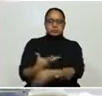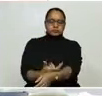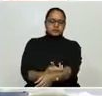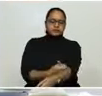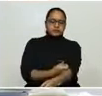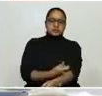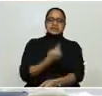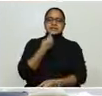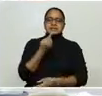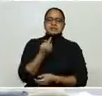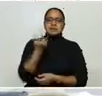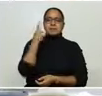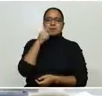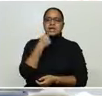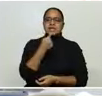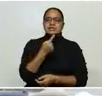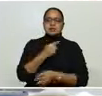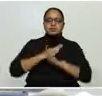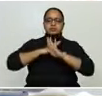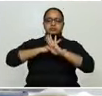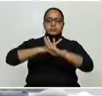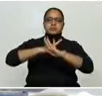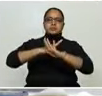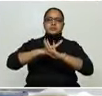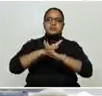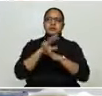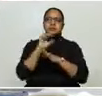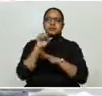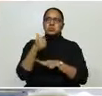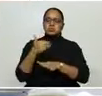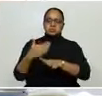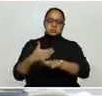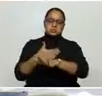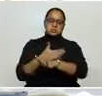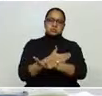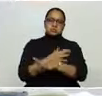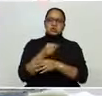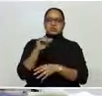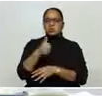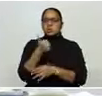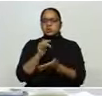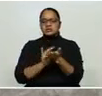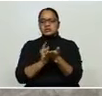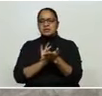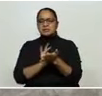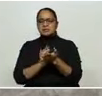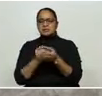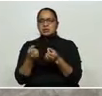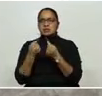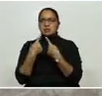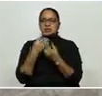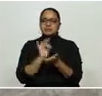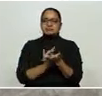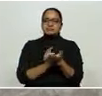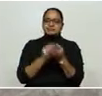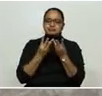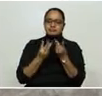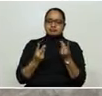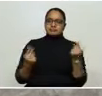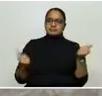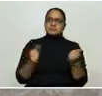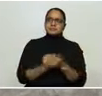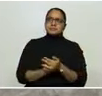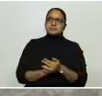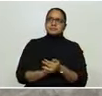por lo menos esos, y no sé si hay otro tratamiento en camino o alguna otra opción. Ha sido un tema realmente de